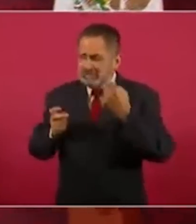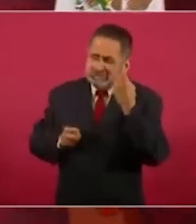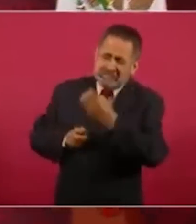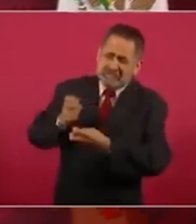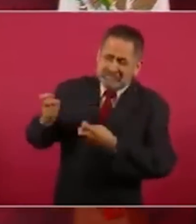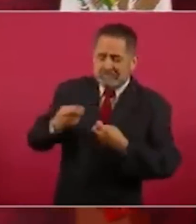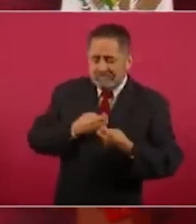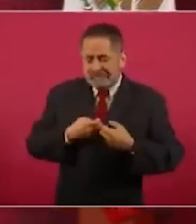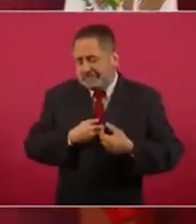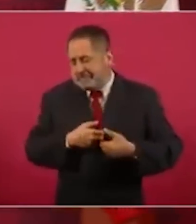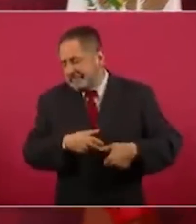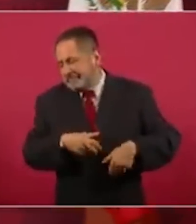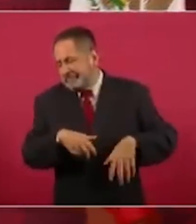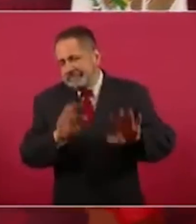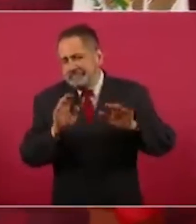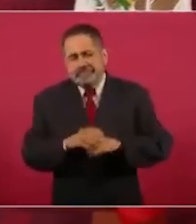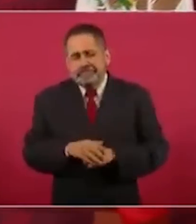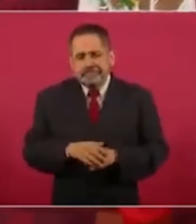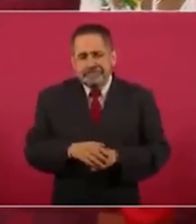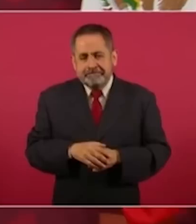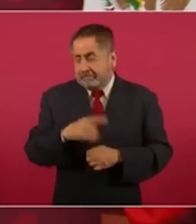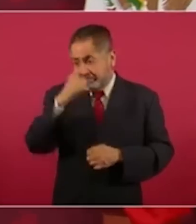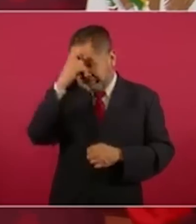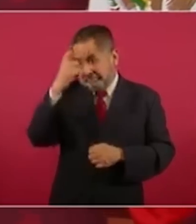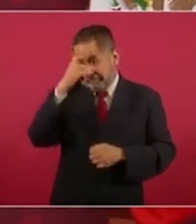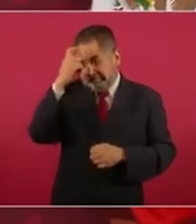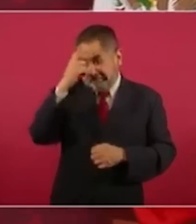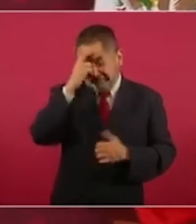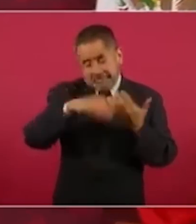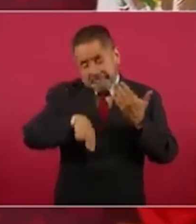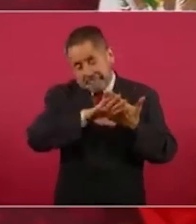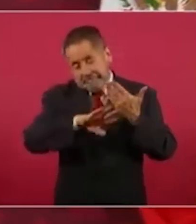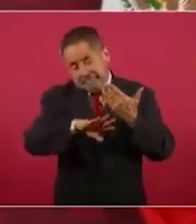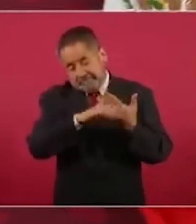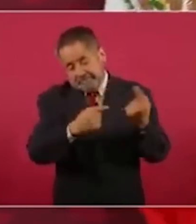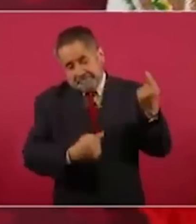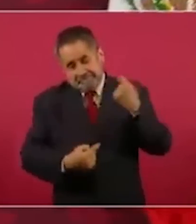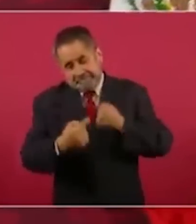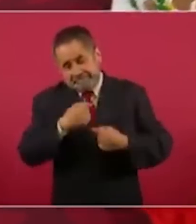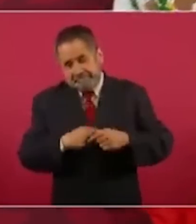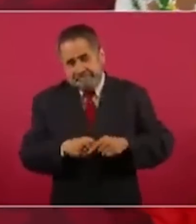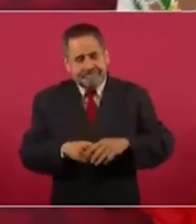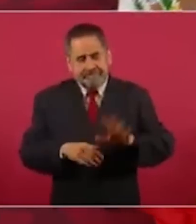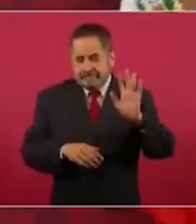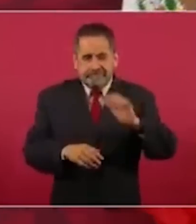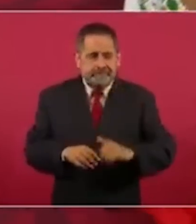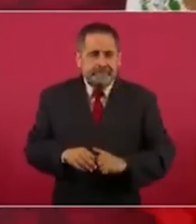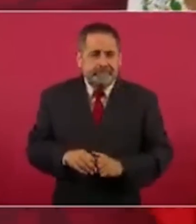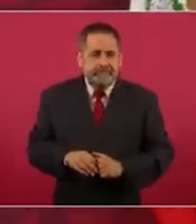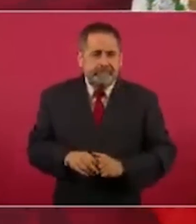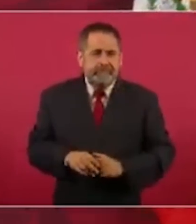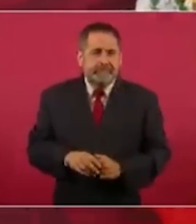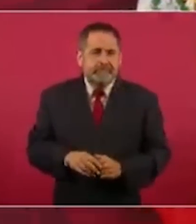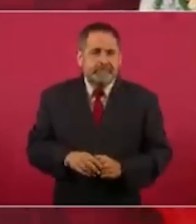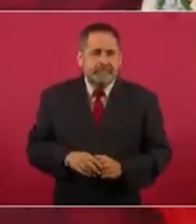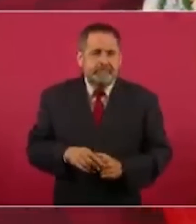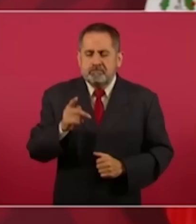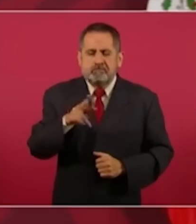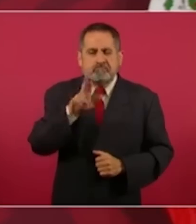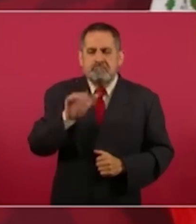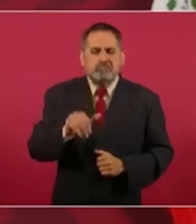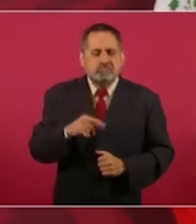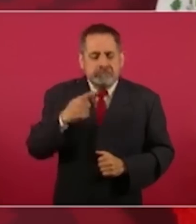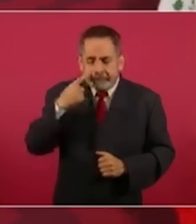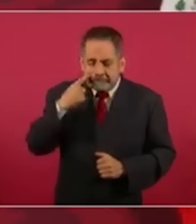pueden inventar muchas cosas mis adversarios, pero nunca